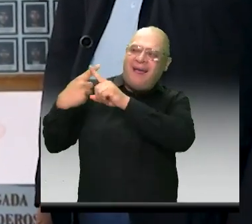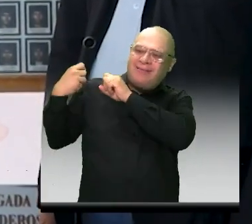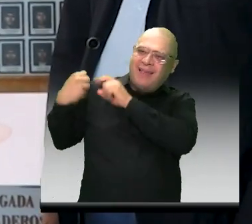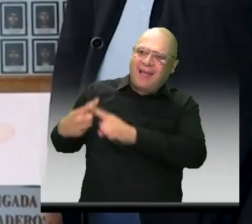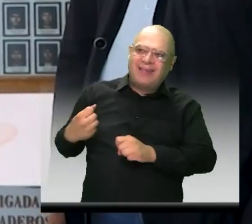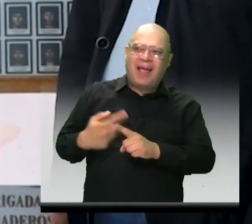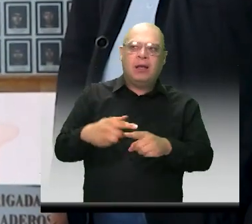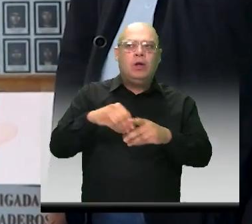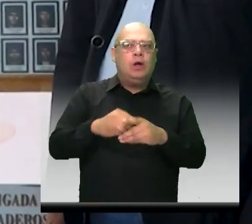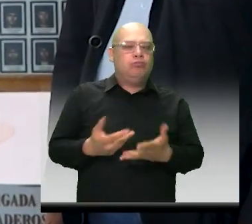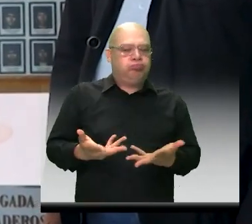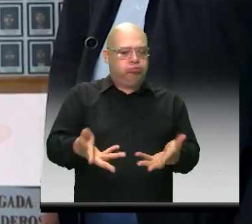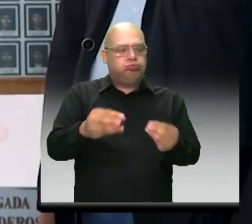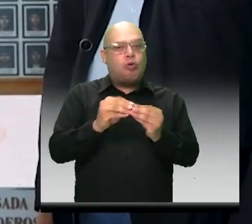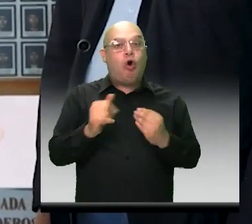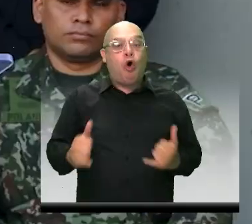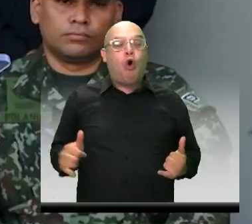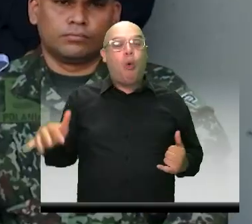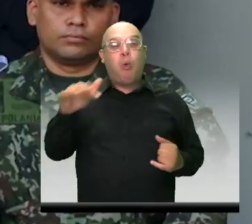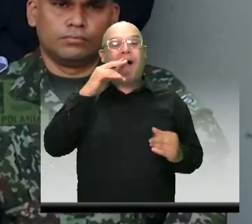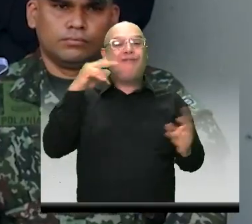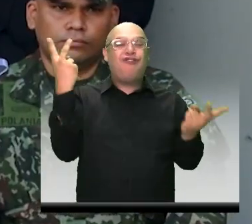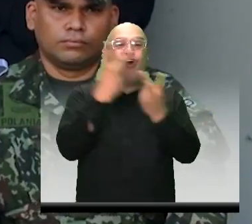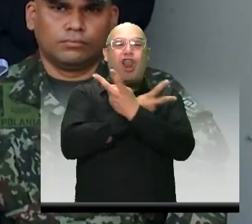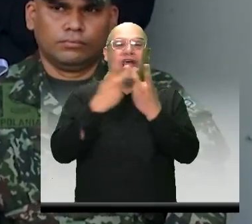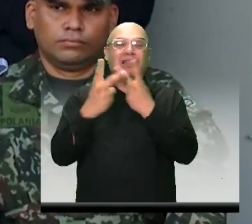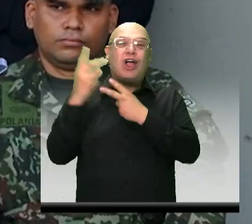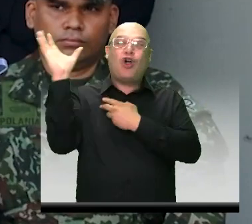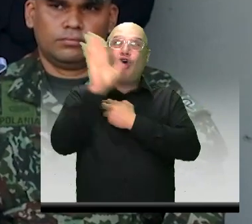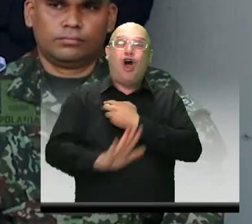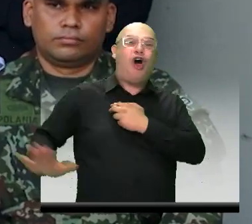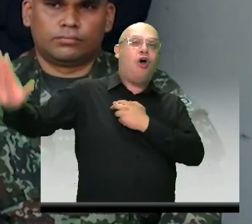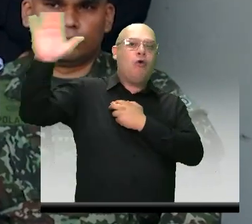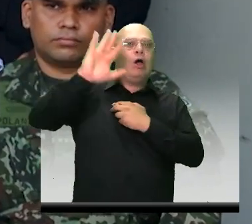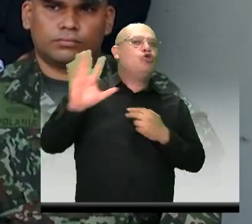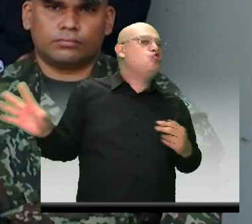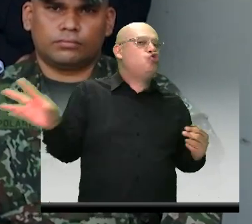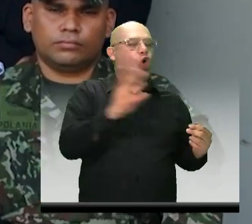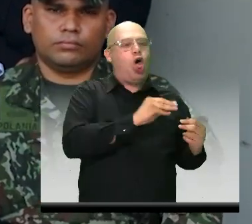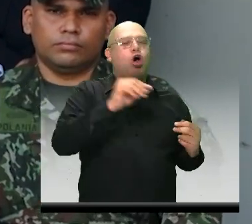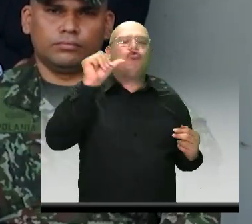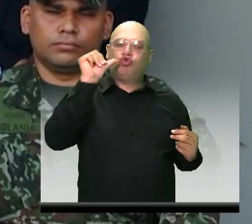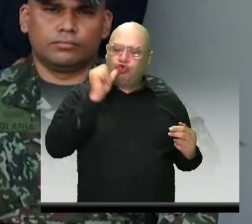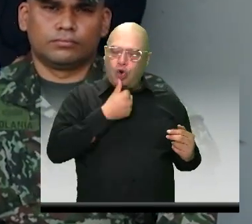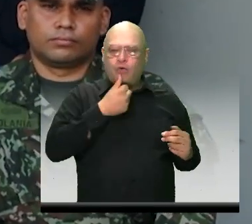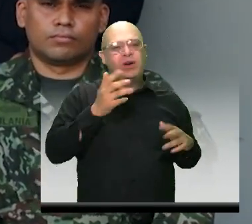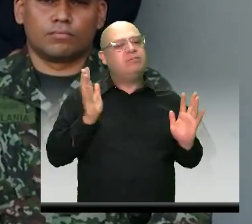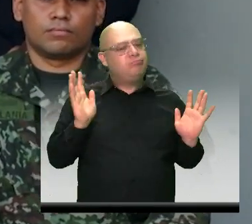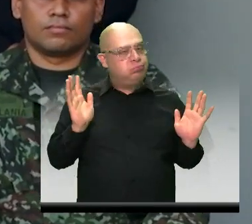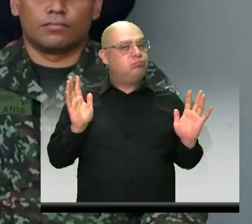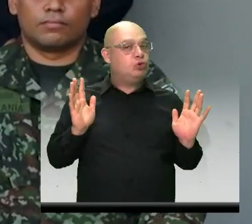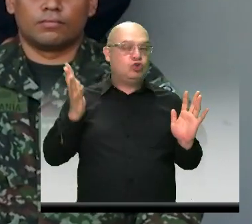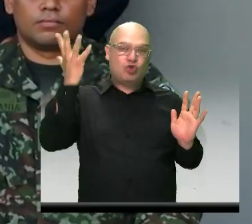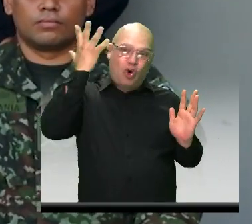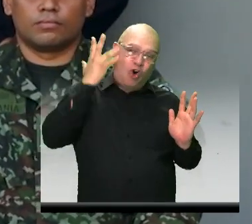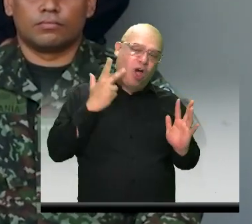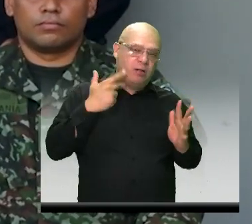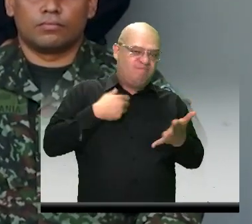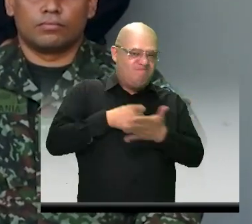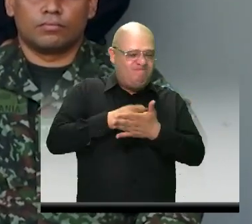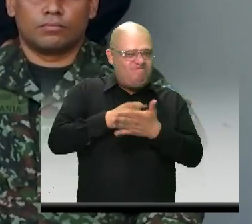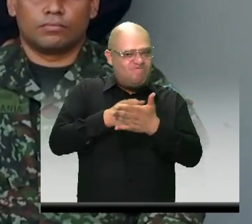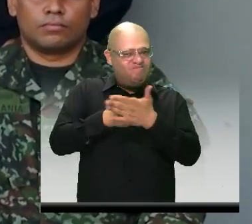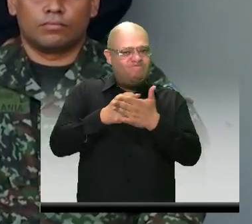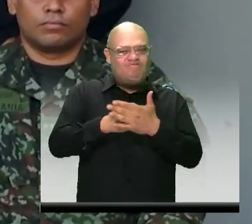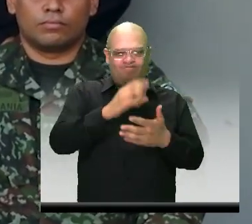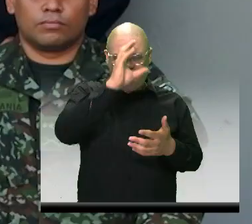en este conflicto armado todos hemos sido víctimas de una u otra forma, que seguimos trabajando todos los días con la fuerza pública, con el